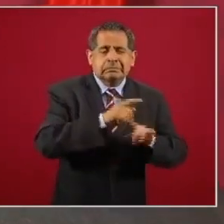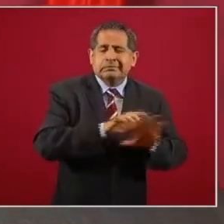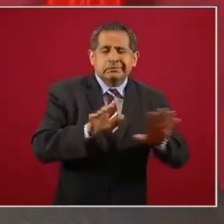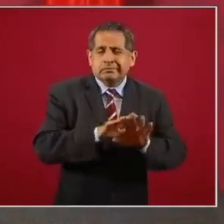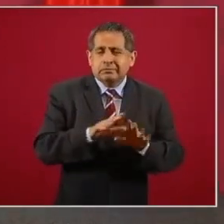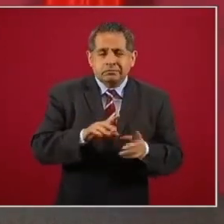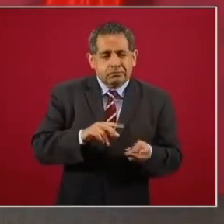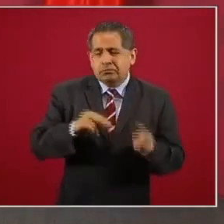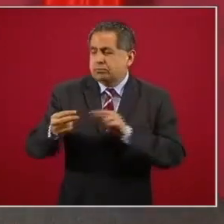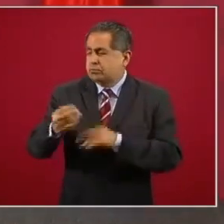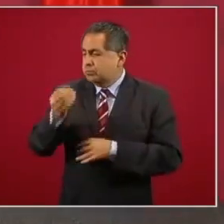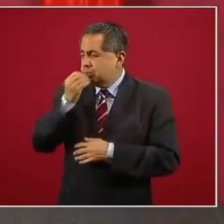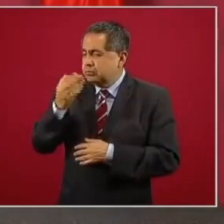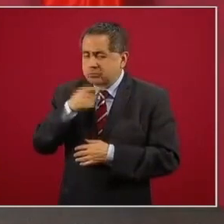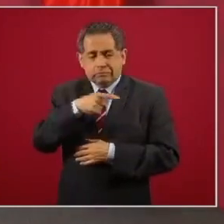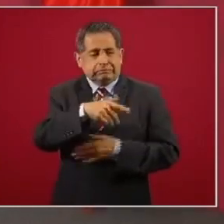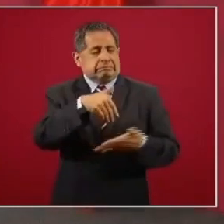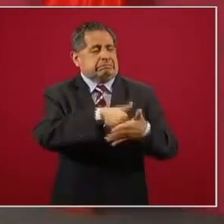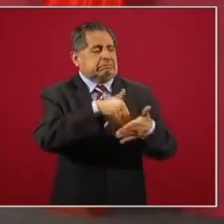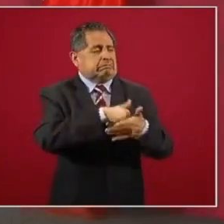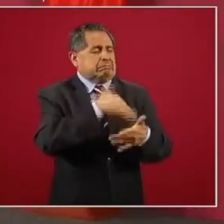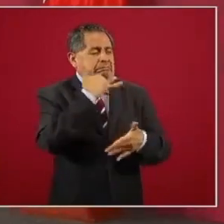No consumir chatarra,